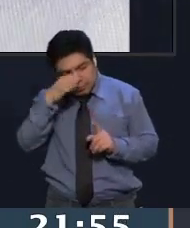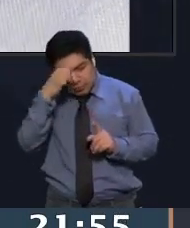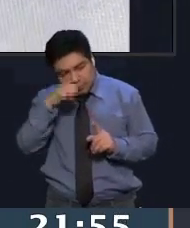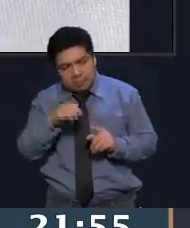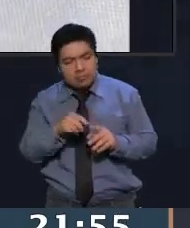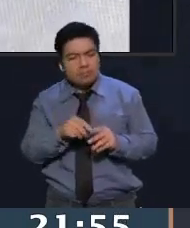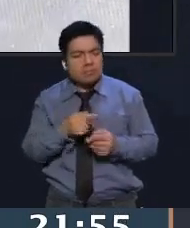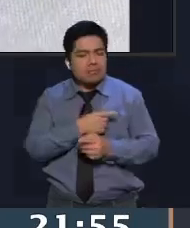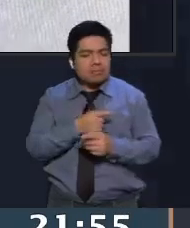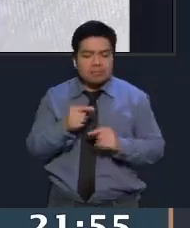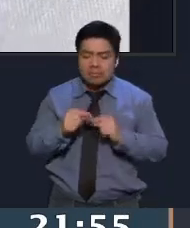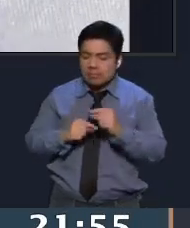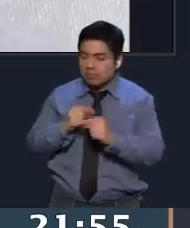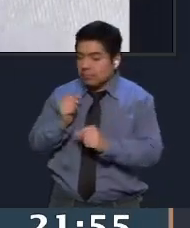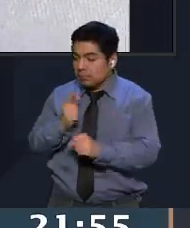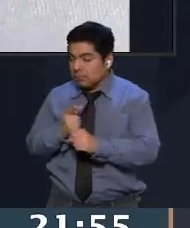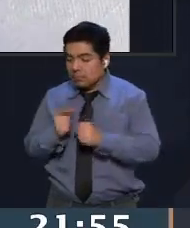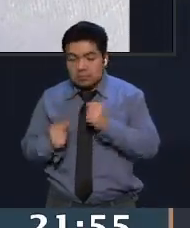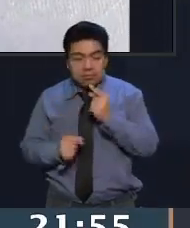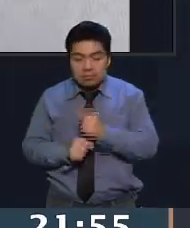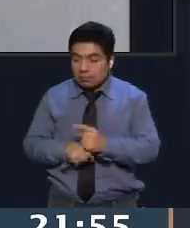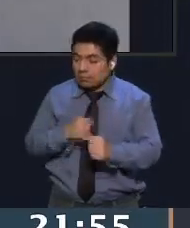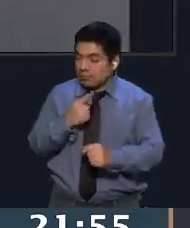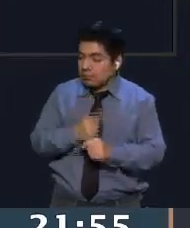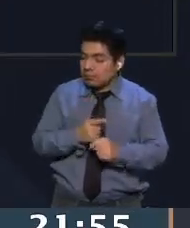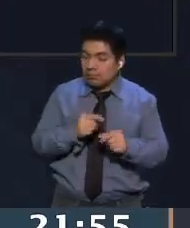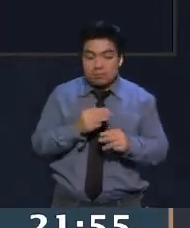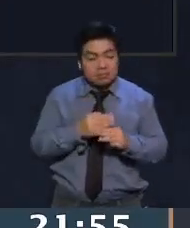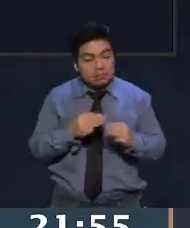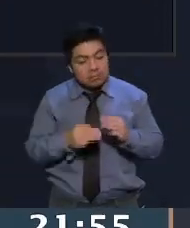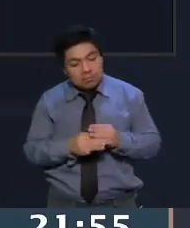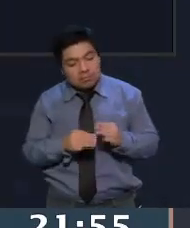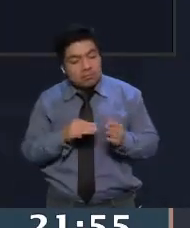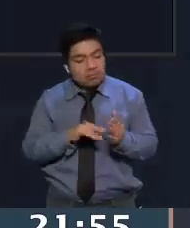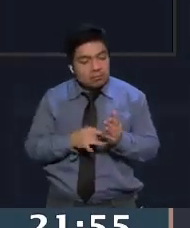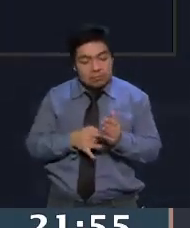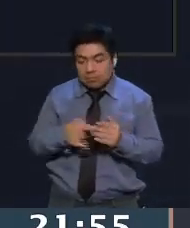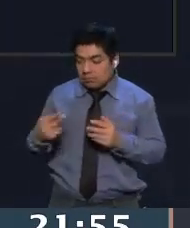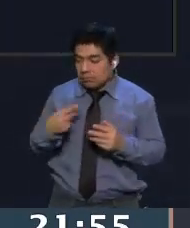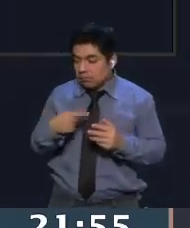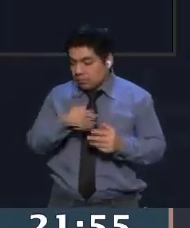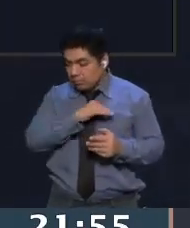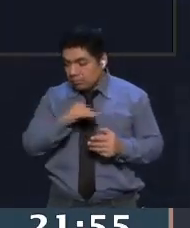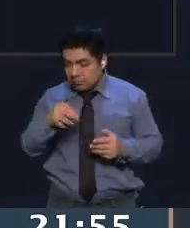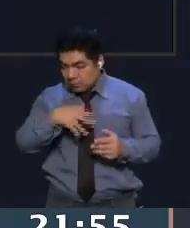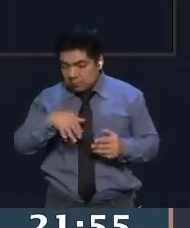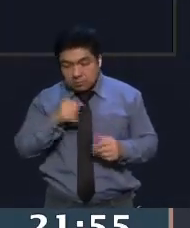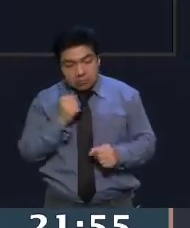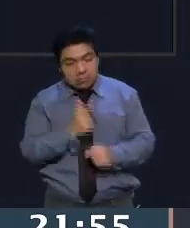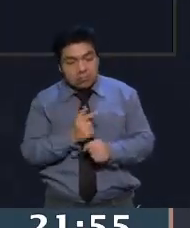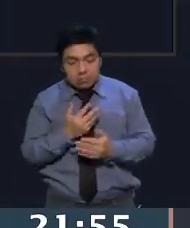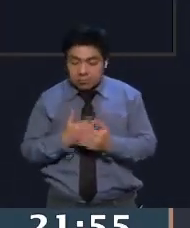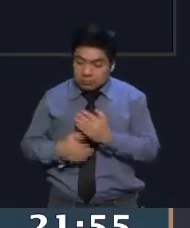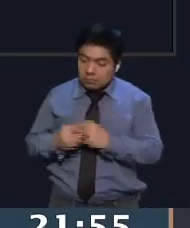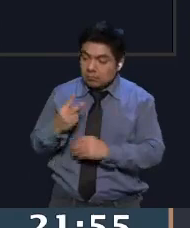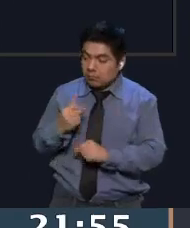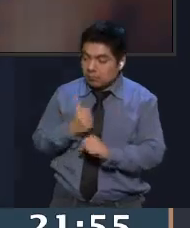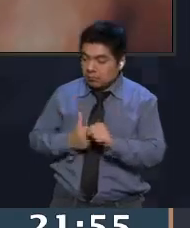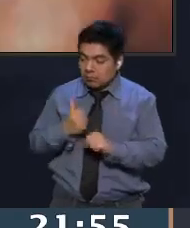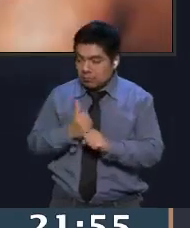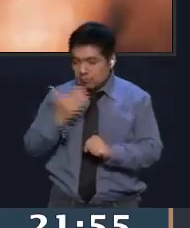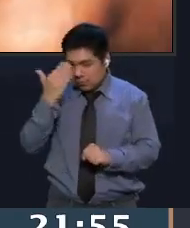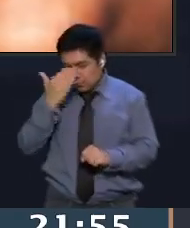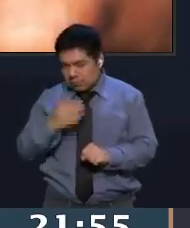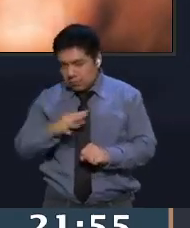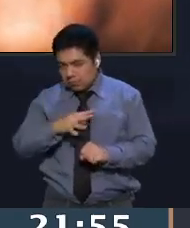de forma autodidacta fuimos encontrando las técnicas, los tiempos, los materiales que se acomodaban a nuestra búsqueda. En los últimos dos años, sobre todo en el contexto